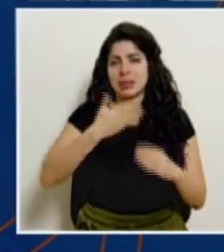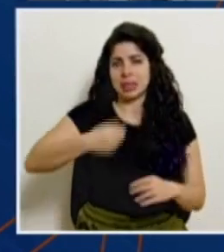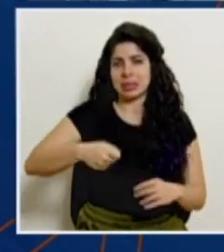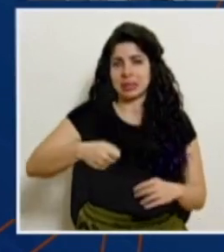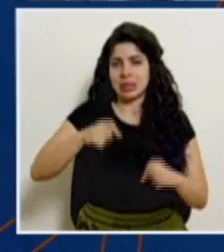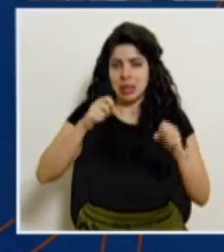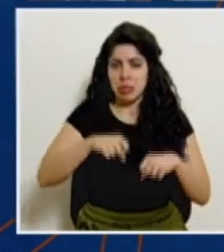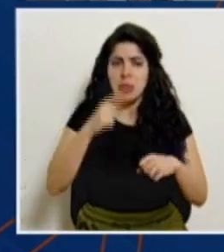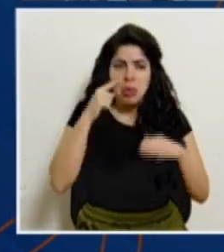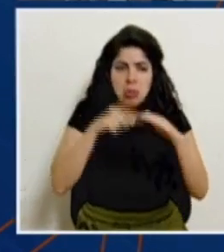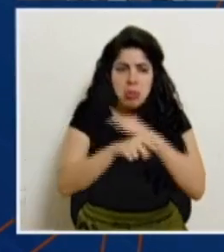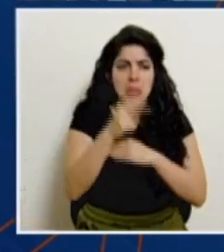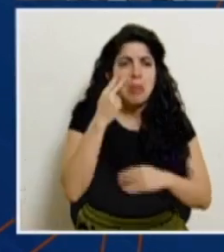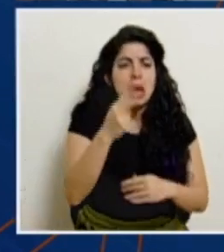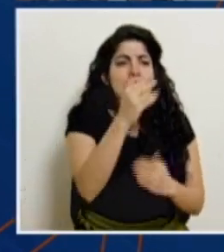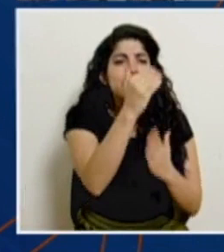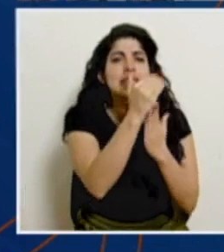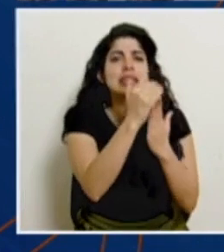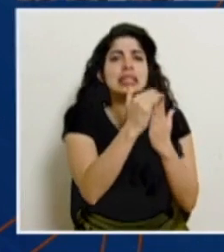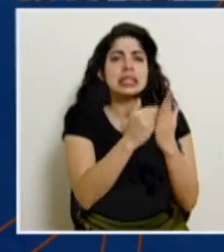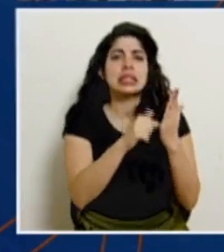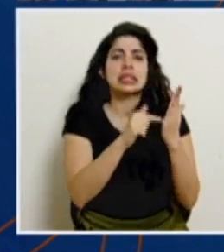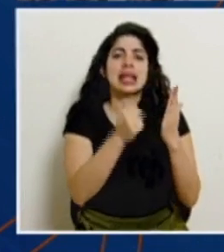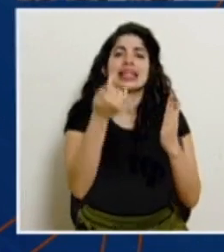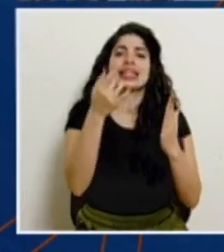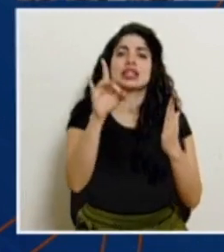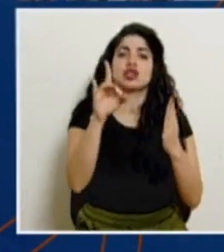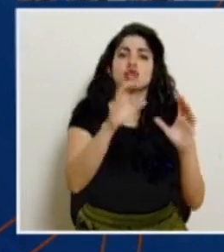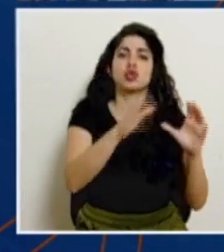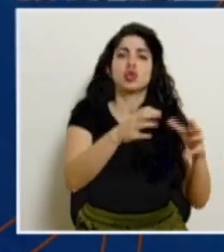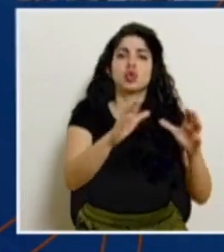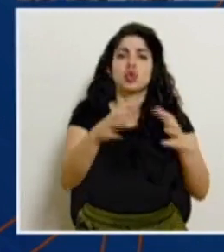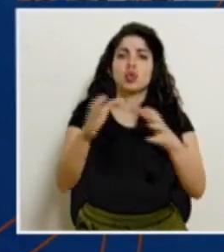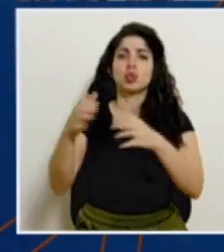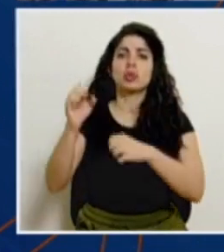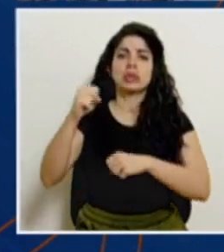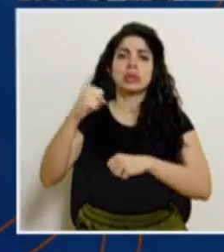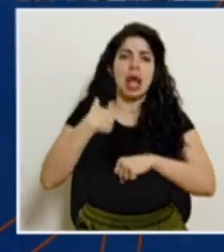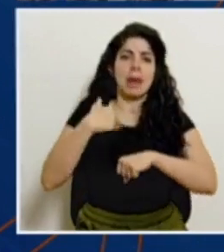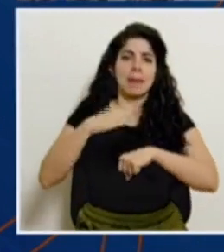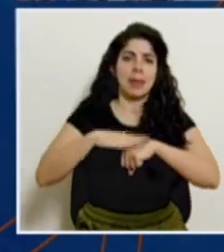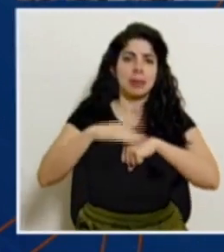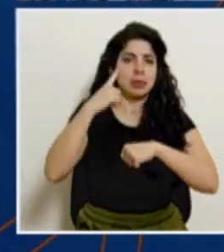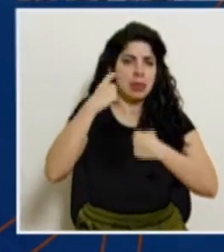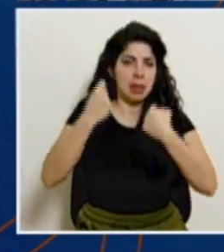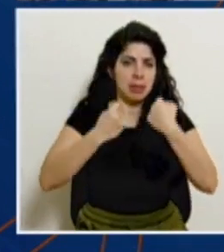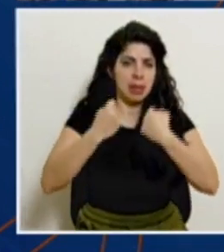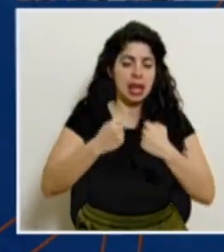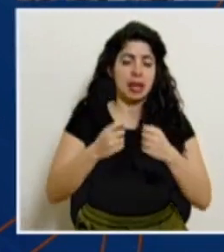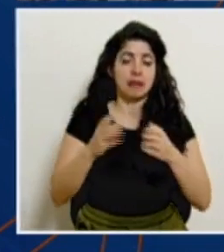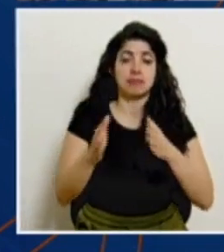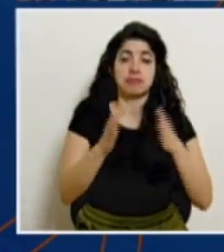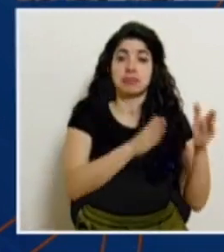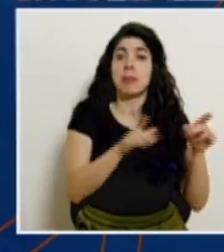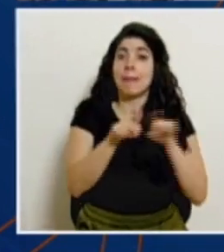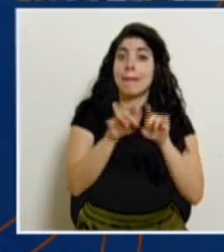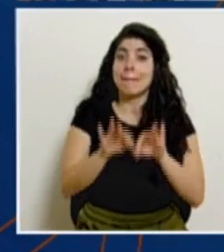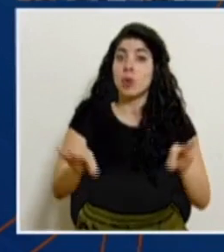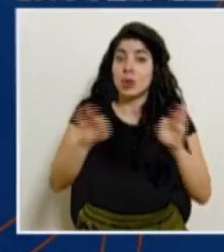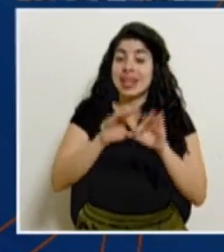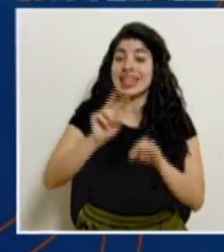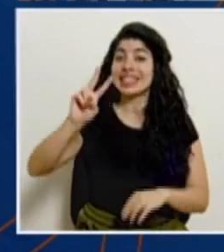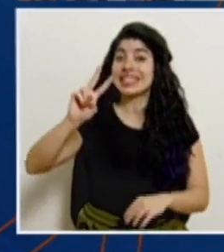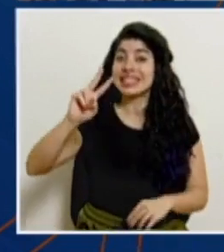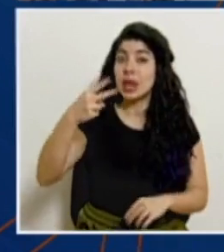donde se encontrará la lista de los 18 grupos de excepciones. También es importante que por segunda